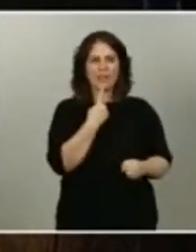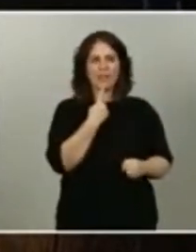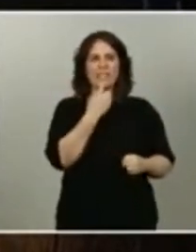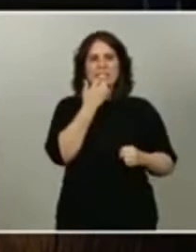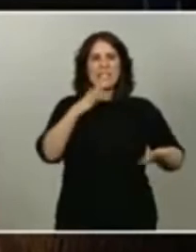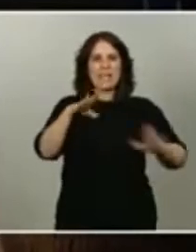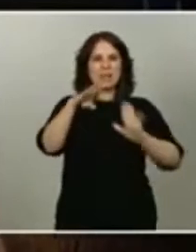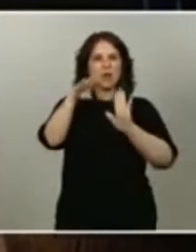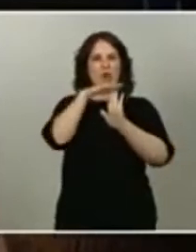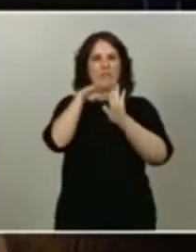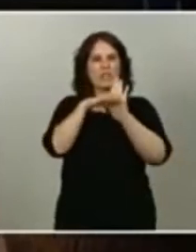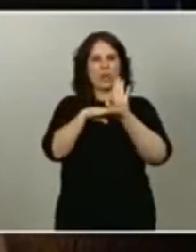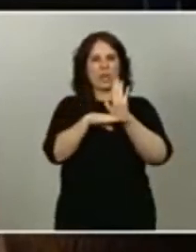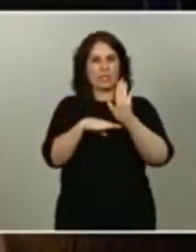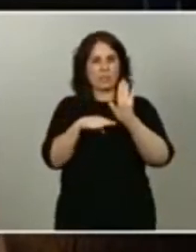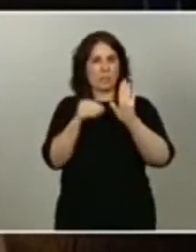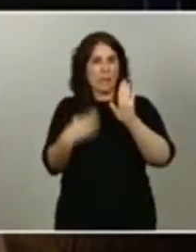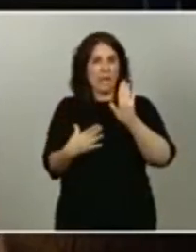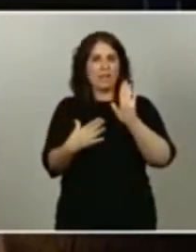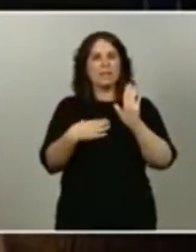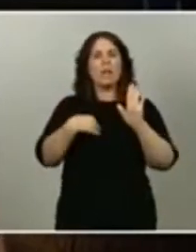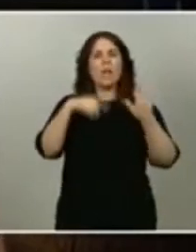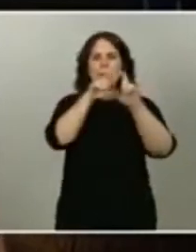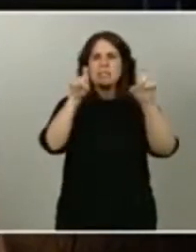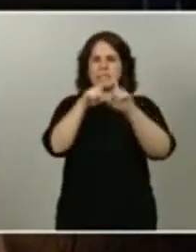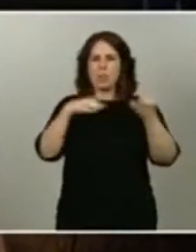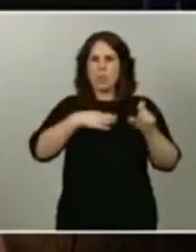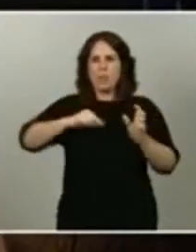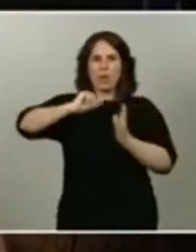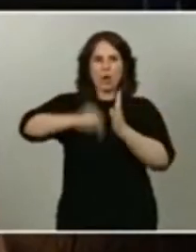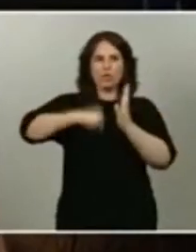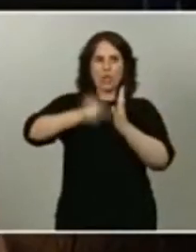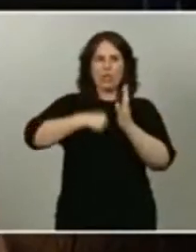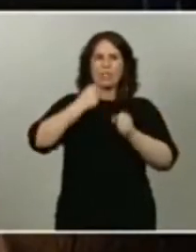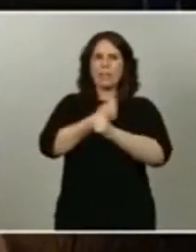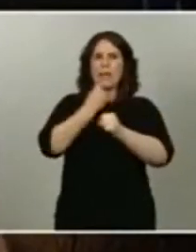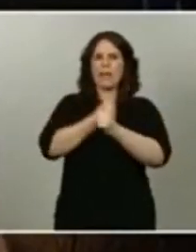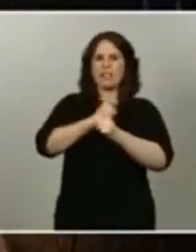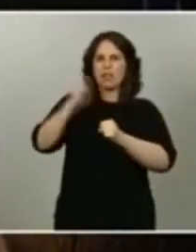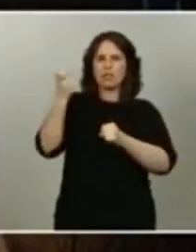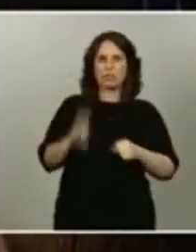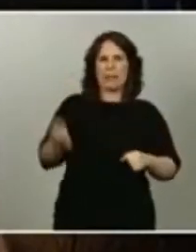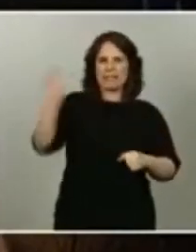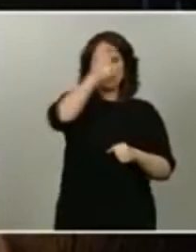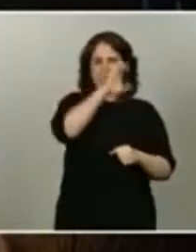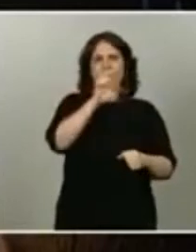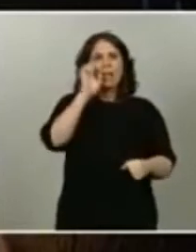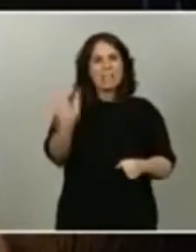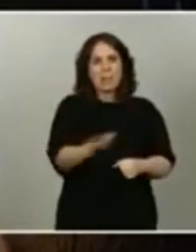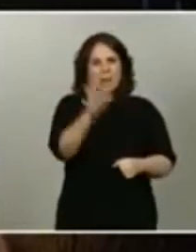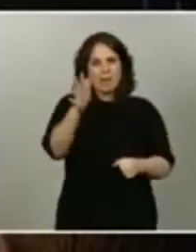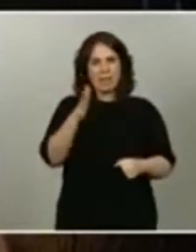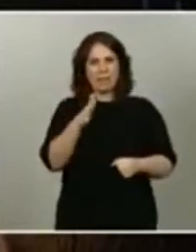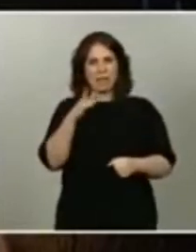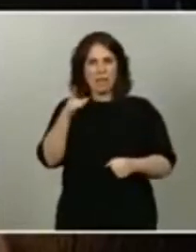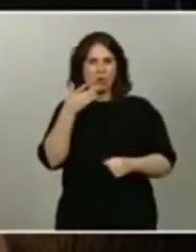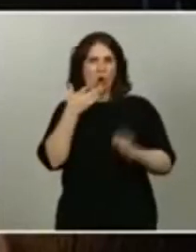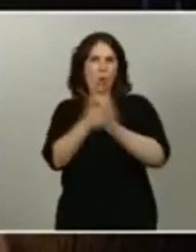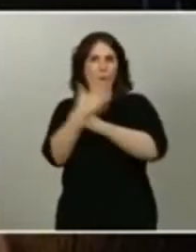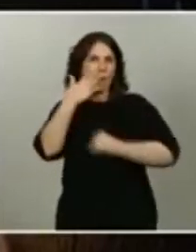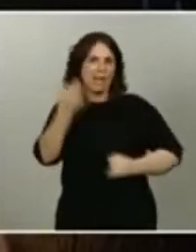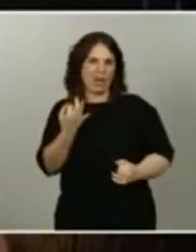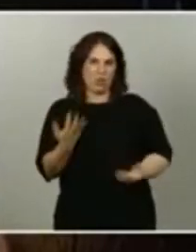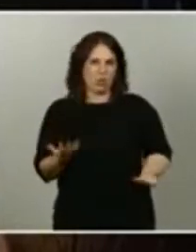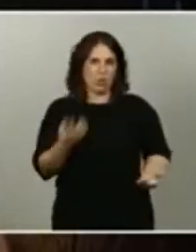las empresas pueden contratar a trabajadores de otros países. Me gustaría saber qué le parece esto al Gobierno, si lo consideran una amenaza. Y quería